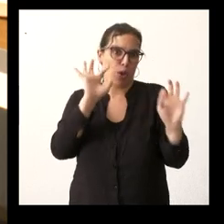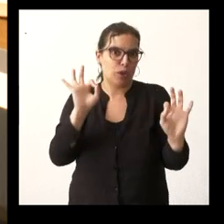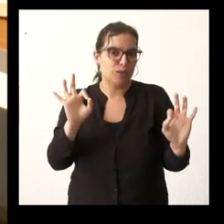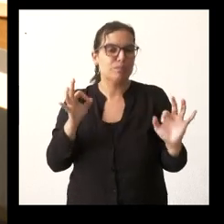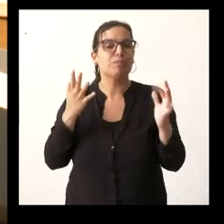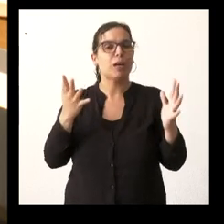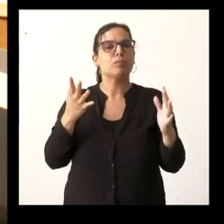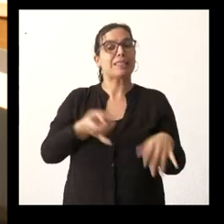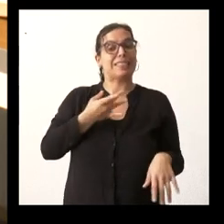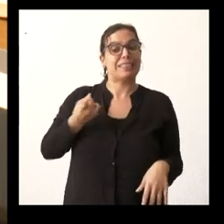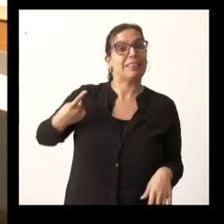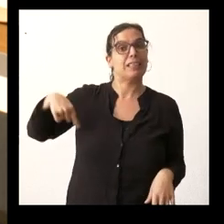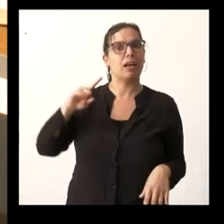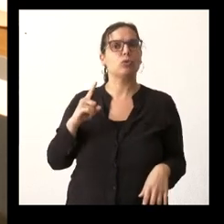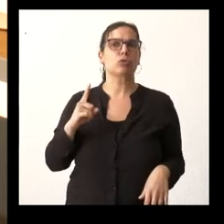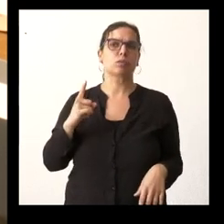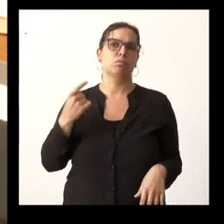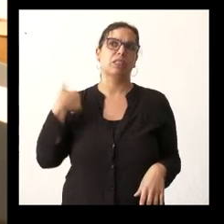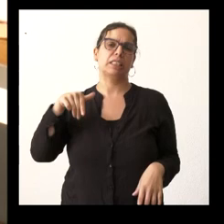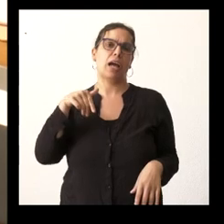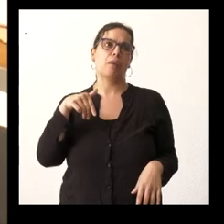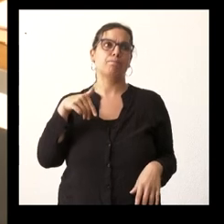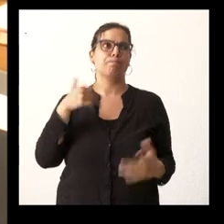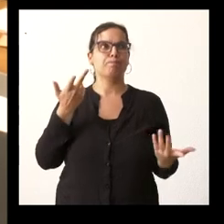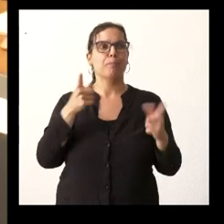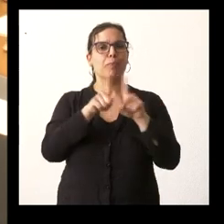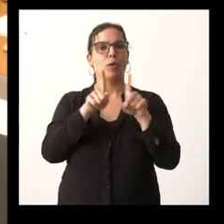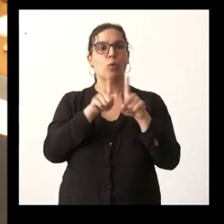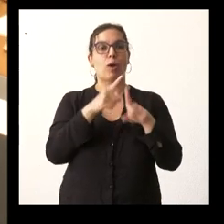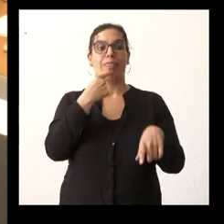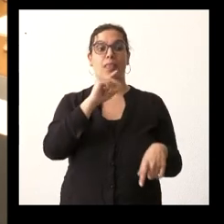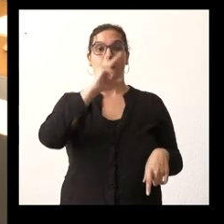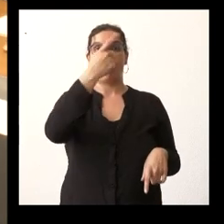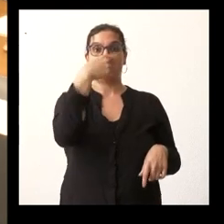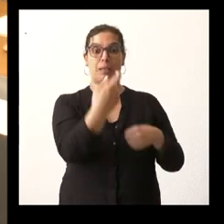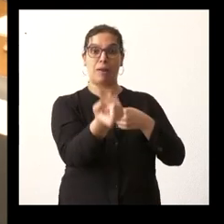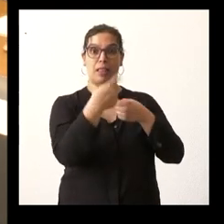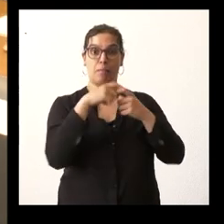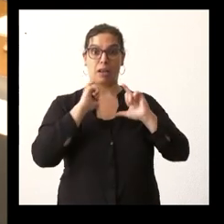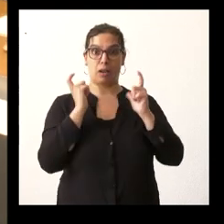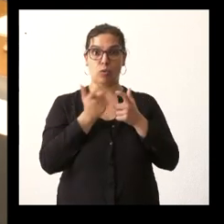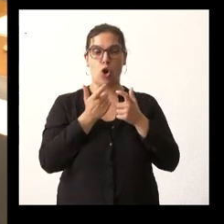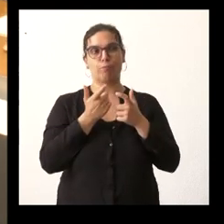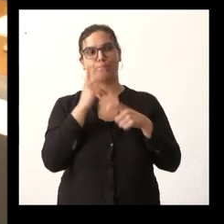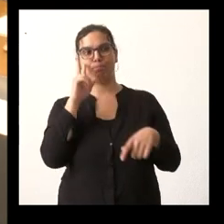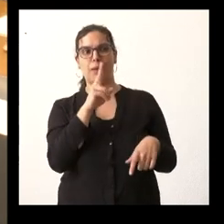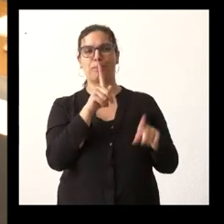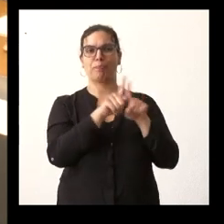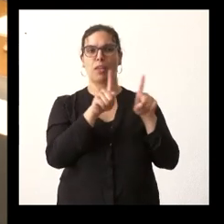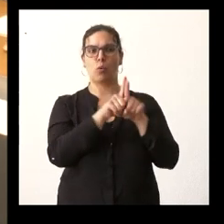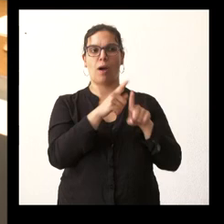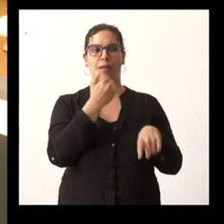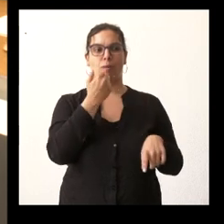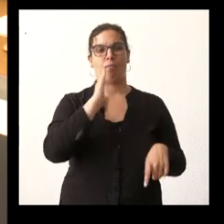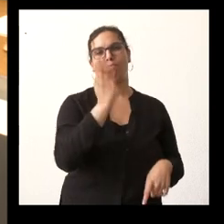los sindicatos sí que han visto la presencia del vicepresidente bueno pues como como un ataque hacia